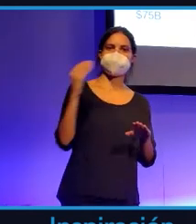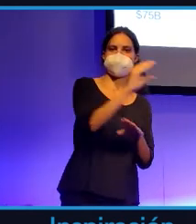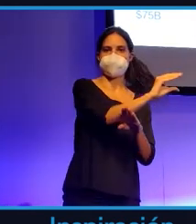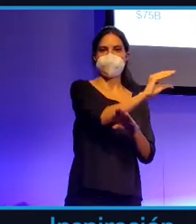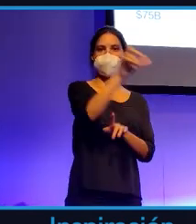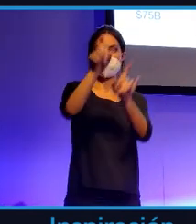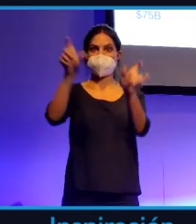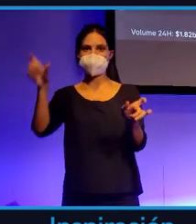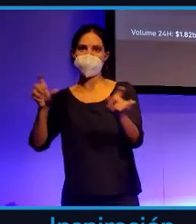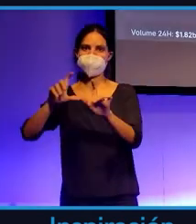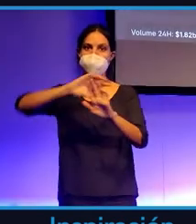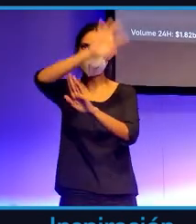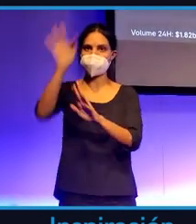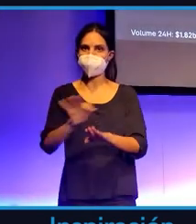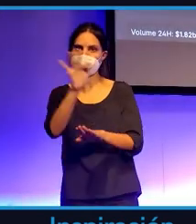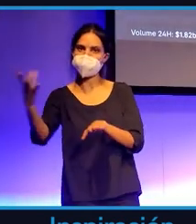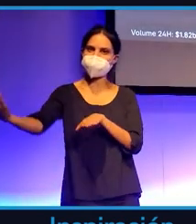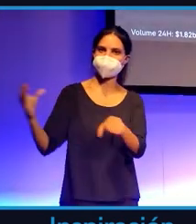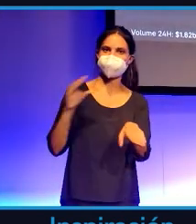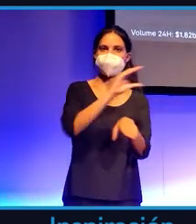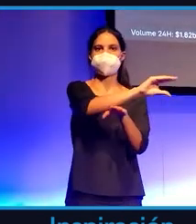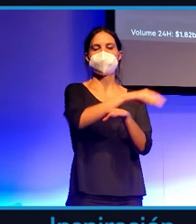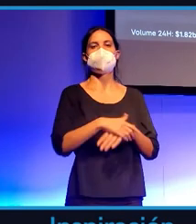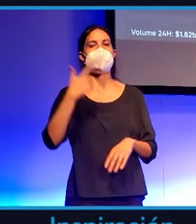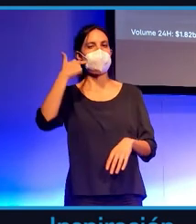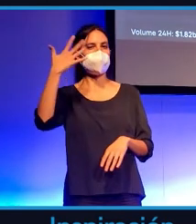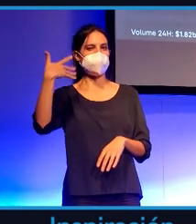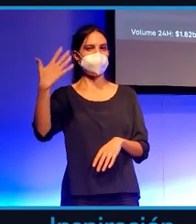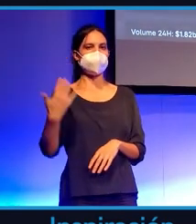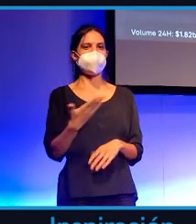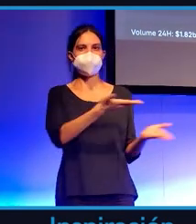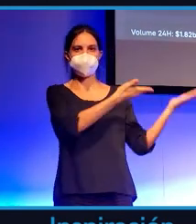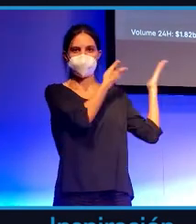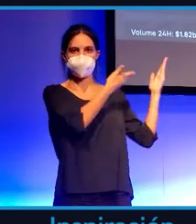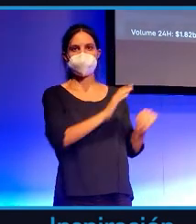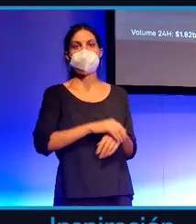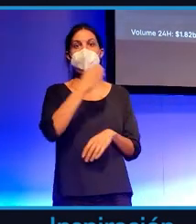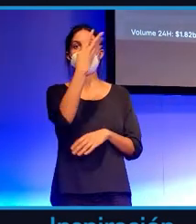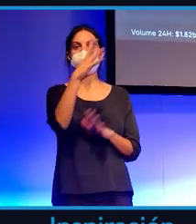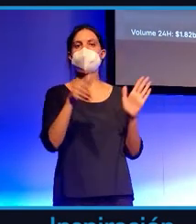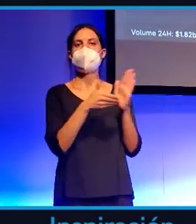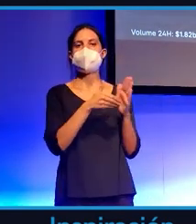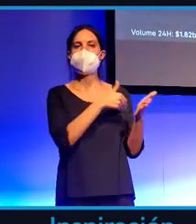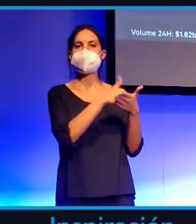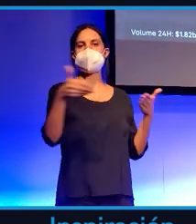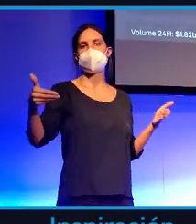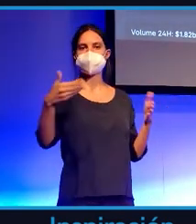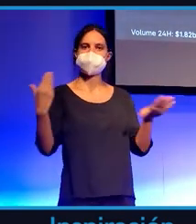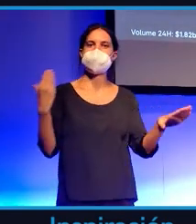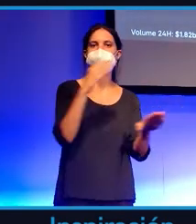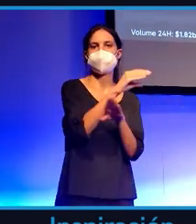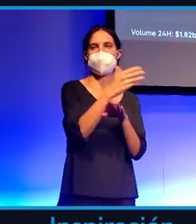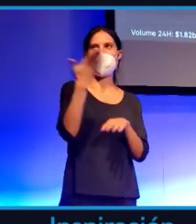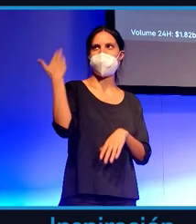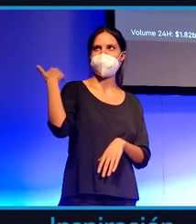en este tipo de productos. Uno de los más famosos que es Uniswap, tiene 4.000 millones invertidos y ayer movió uno con